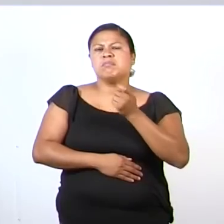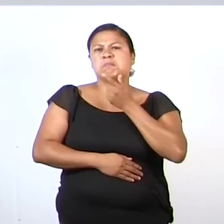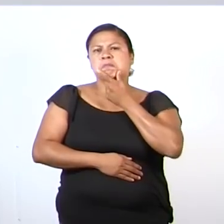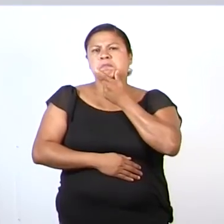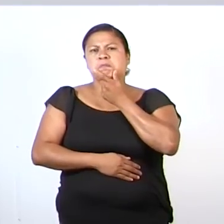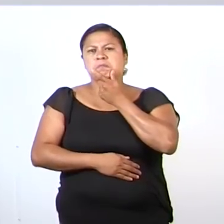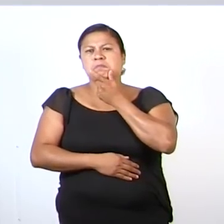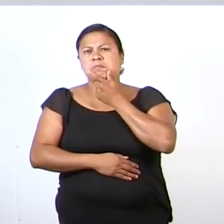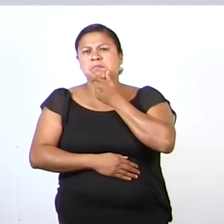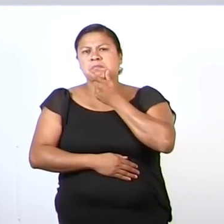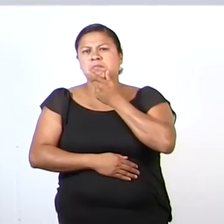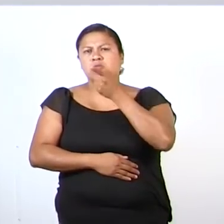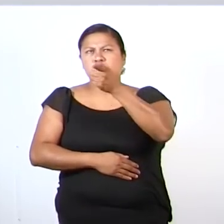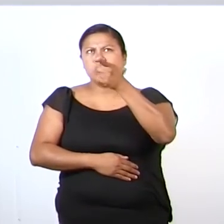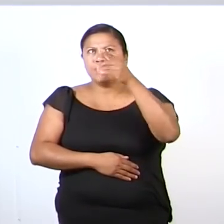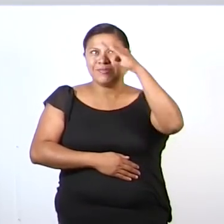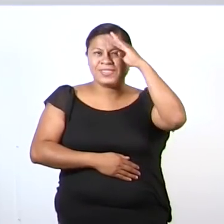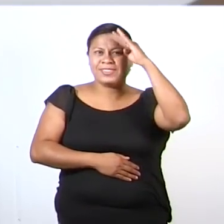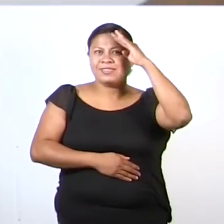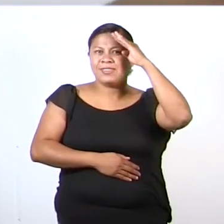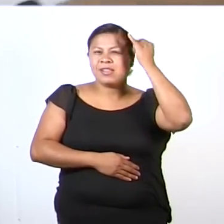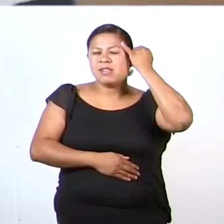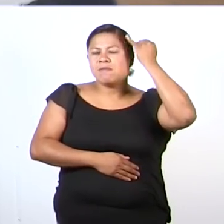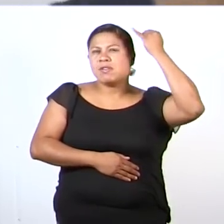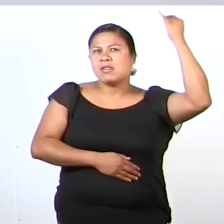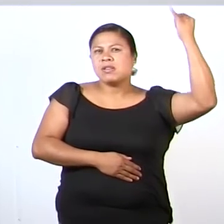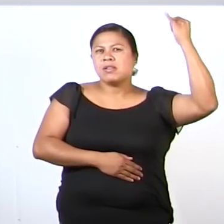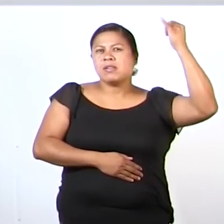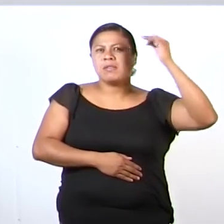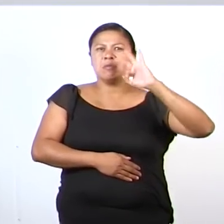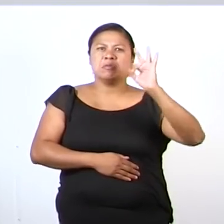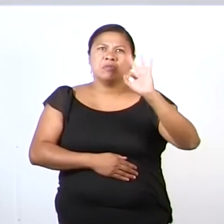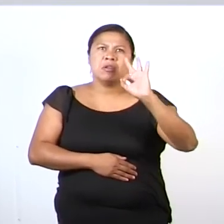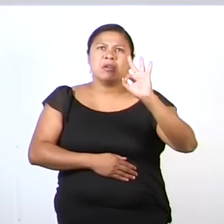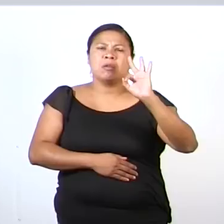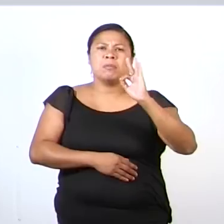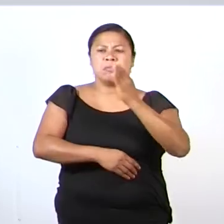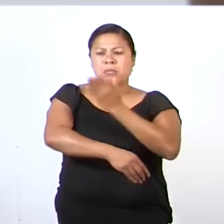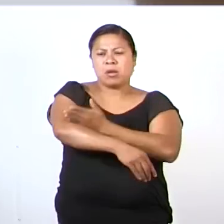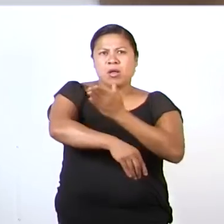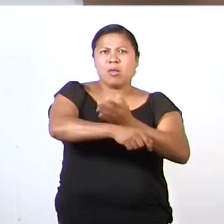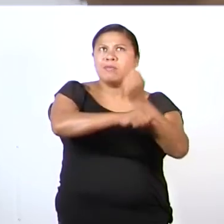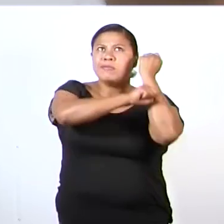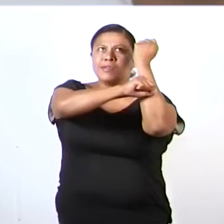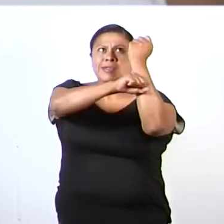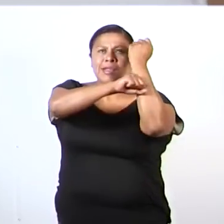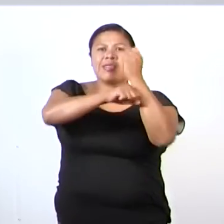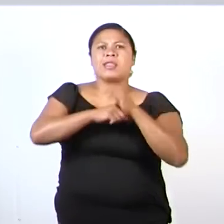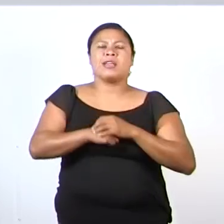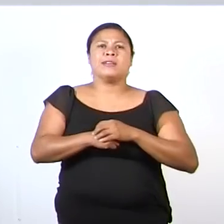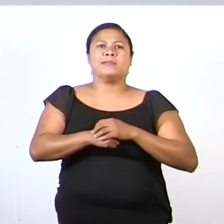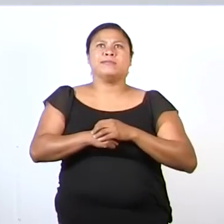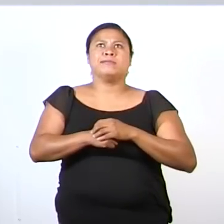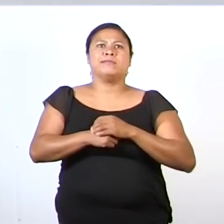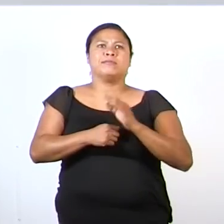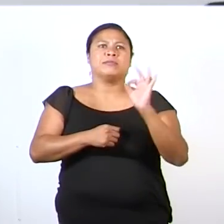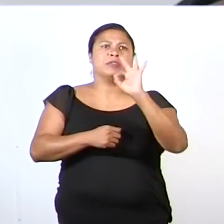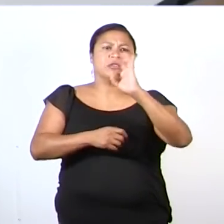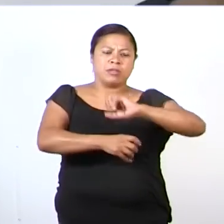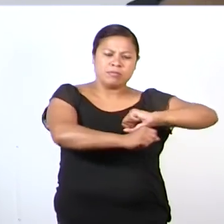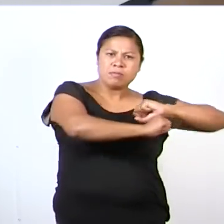Echa a volar tu imaginación. Puede ser un palo para la piñata, puede ser un palo de